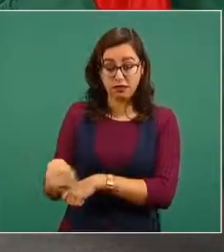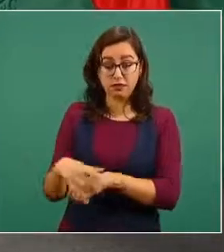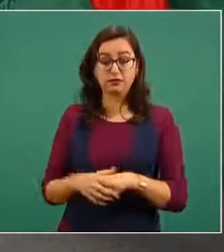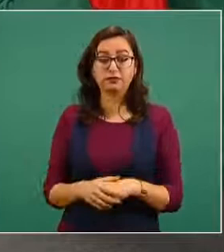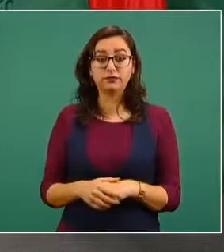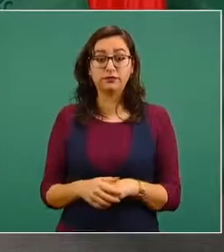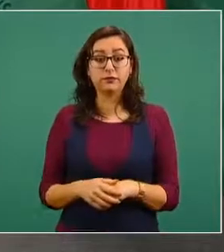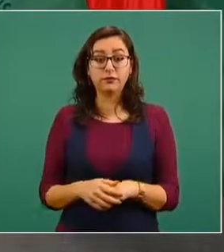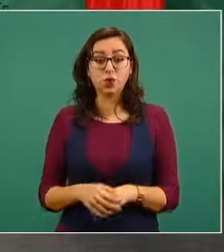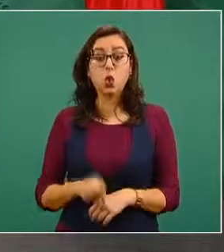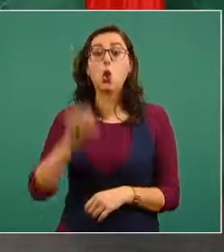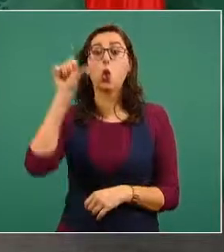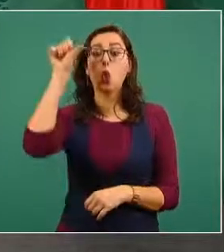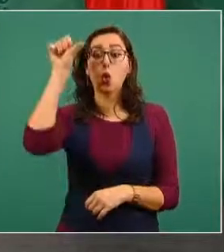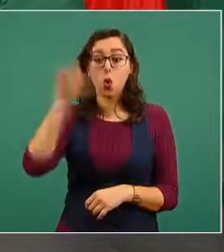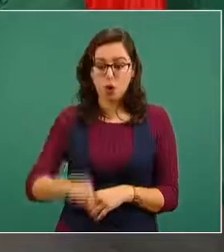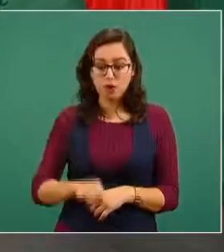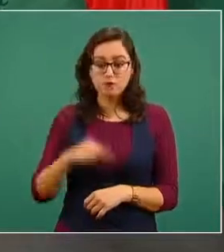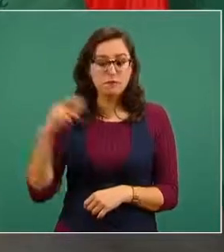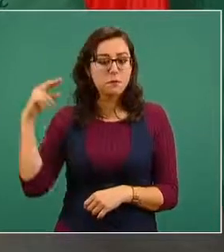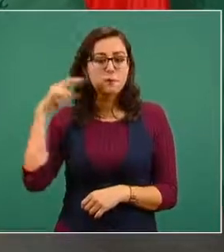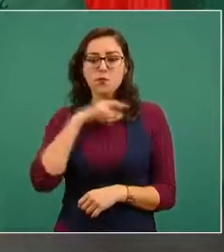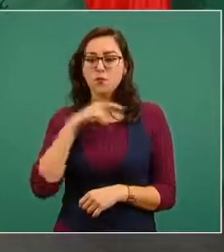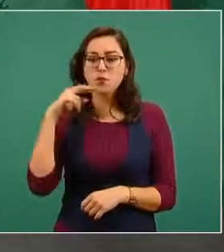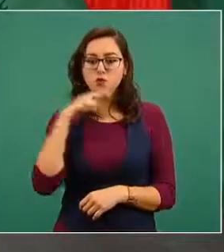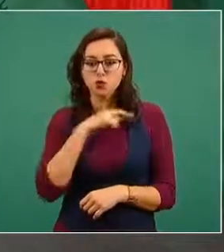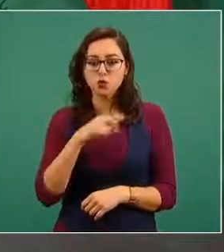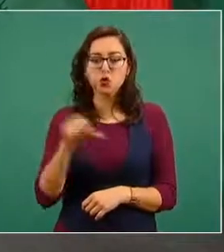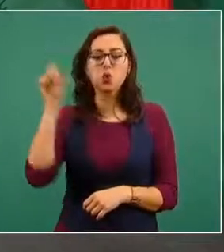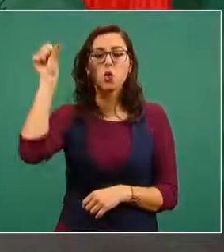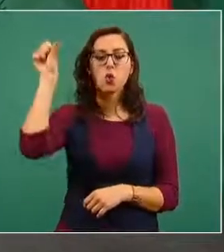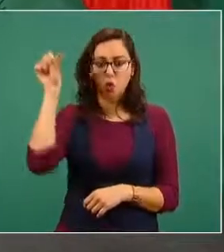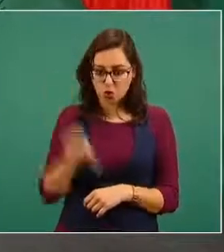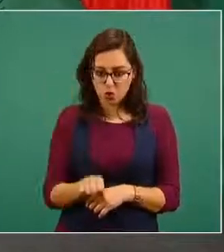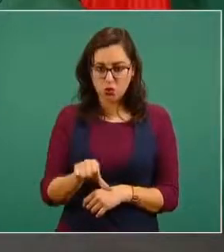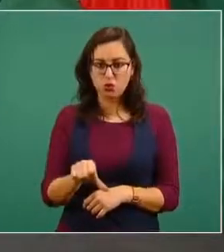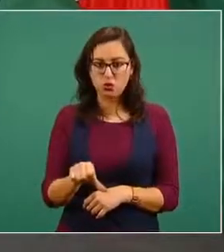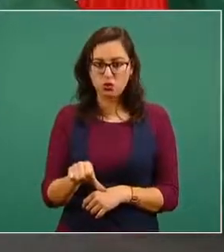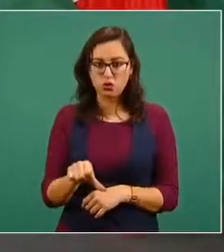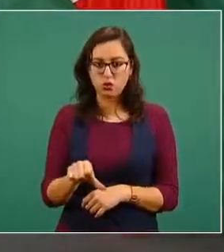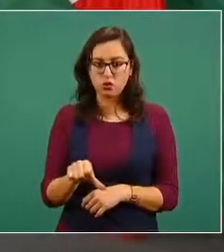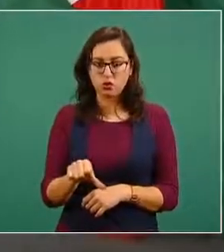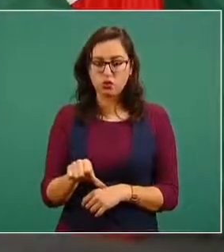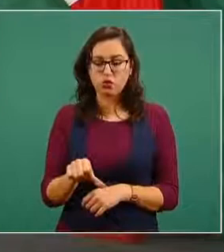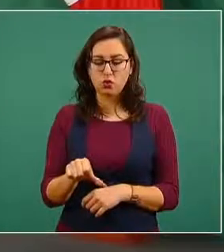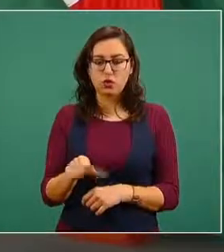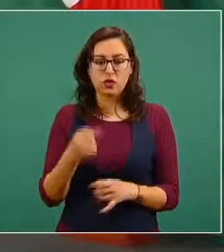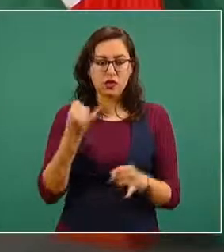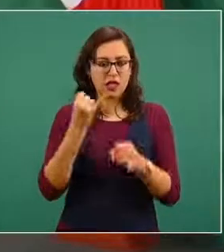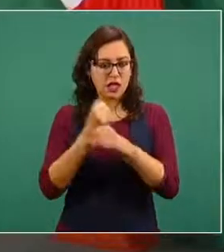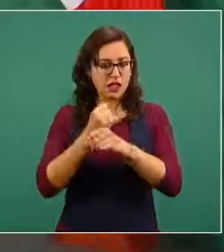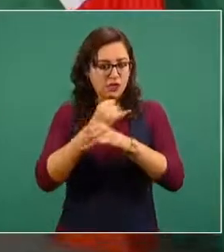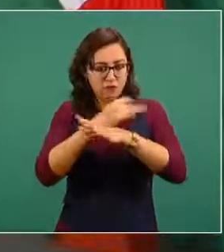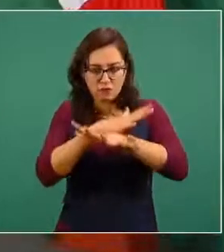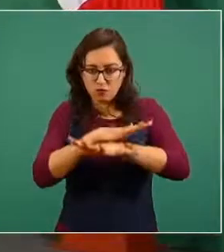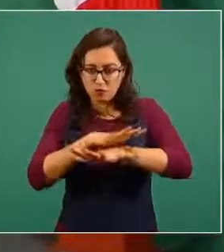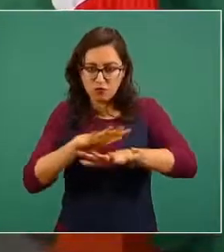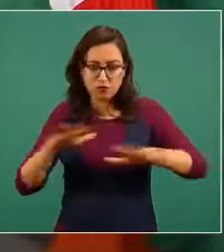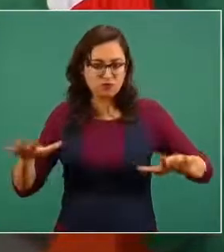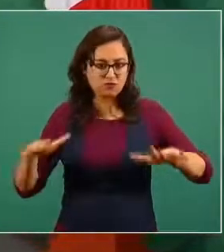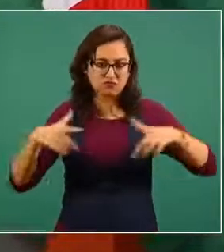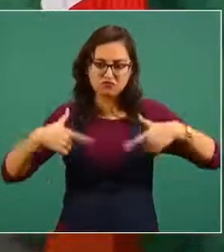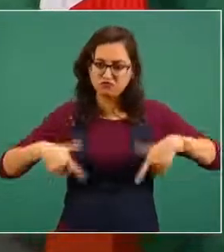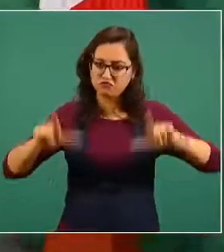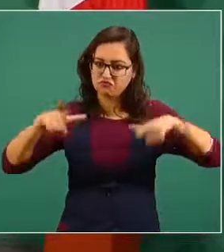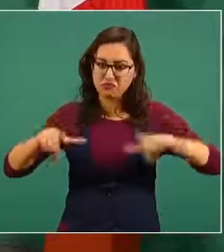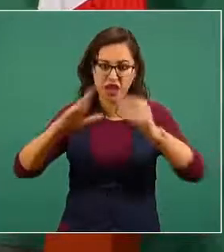más pronto posible, se ponga a disposición del pueblo de México todo